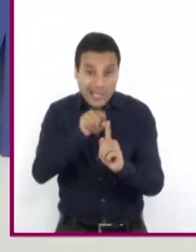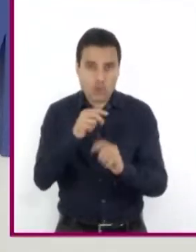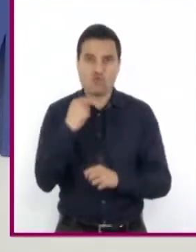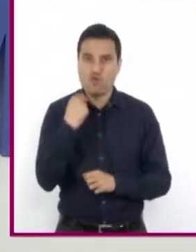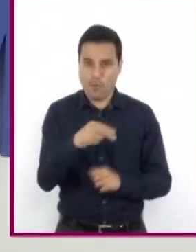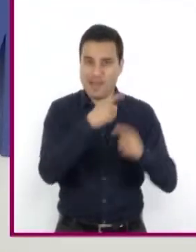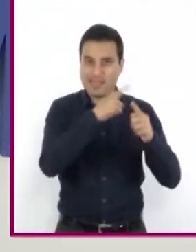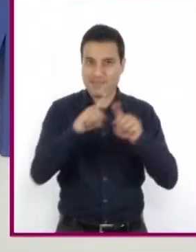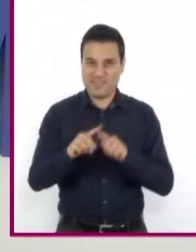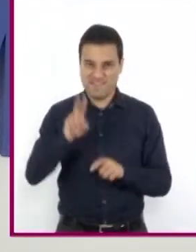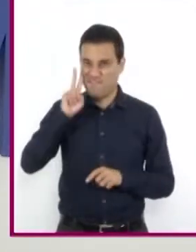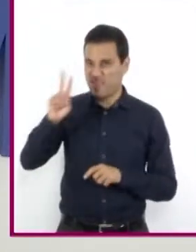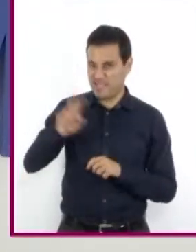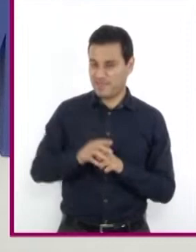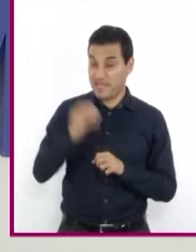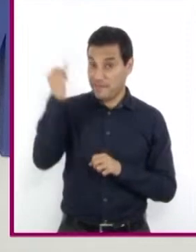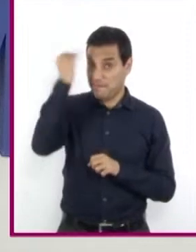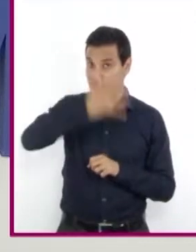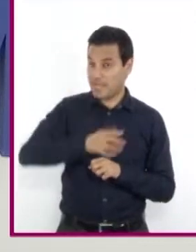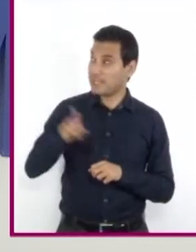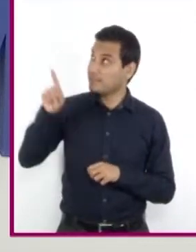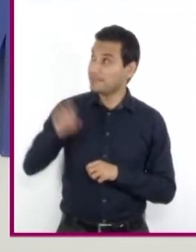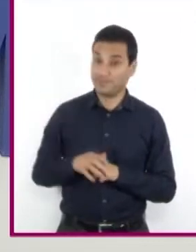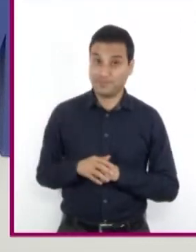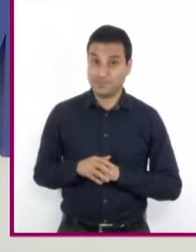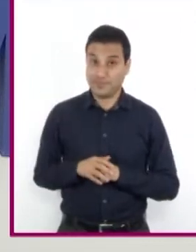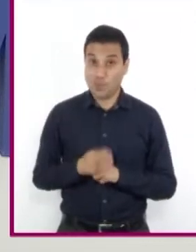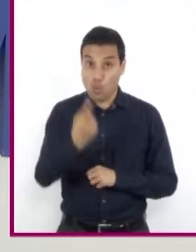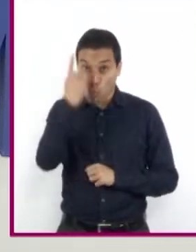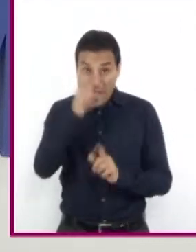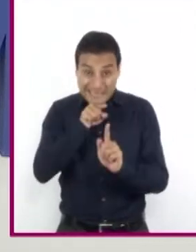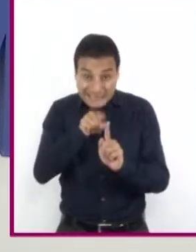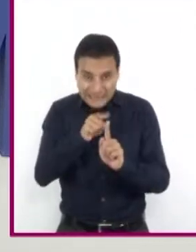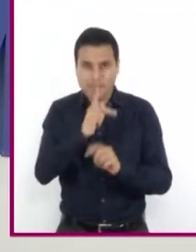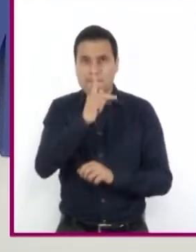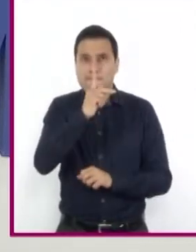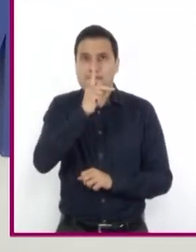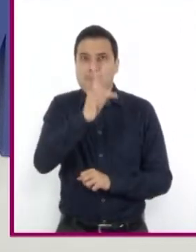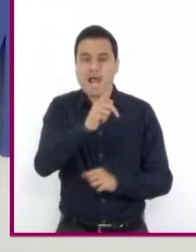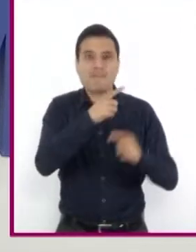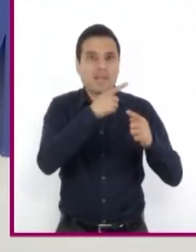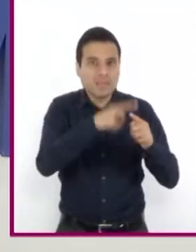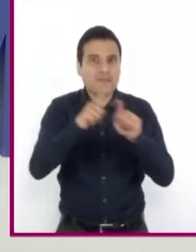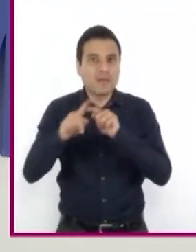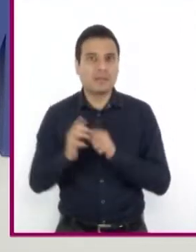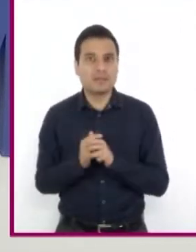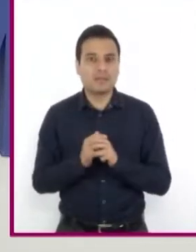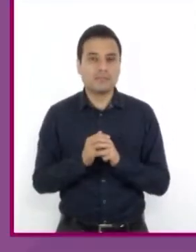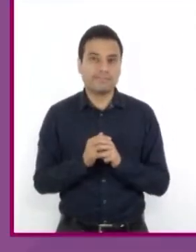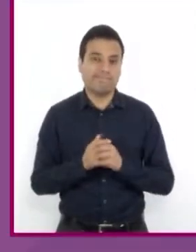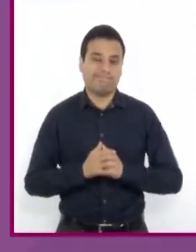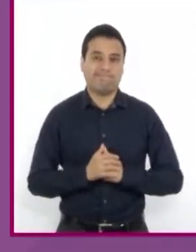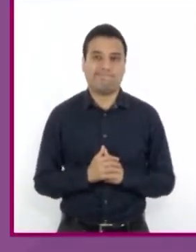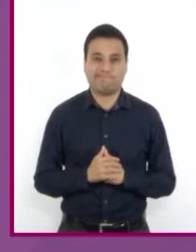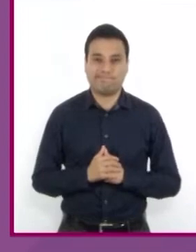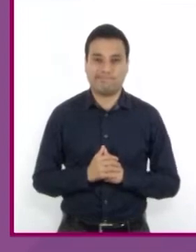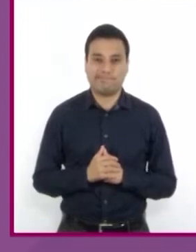Observen la imagen y se darán cuenta de cuántas posibilidades tiene un mismo adjetivo, dependiendo del país en que nos encontramos.